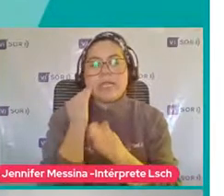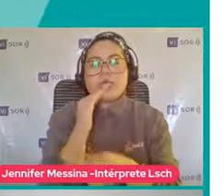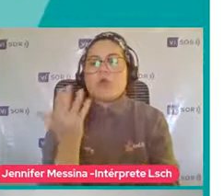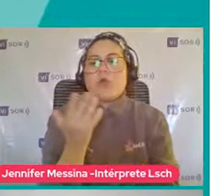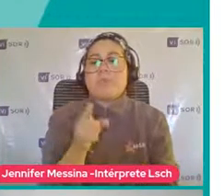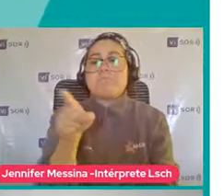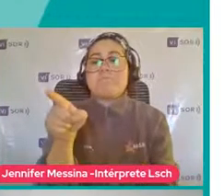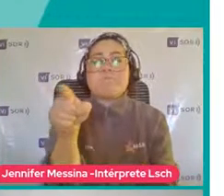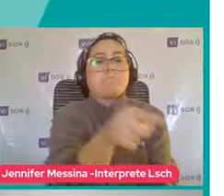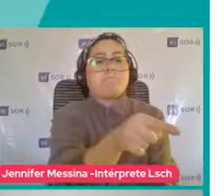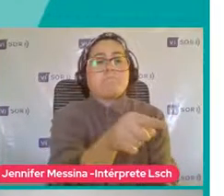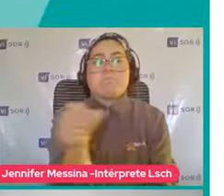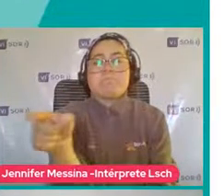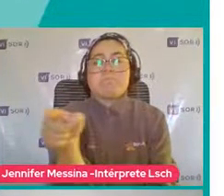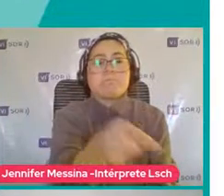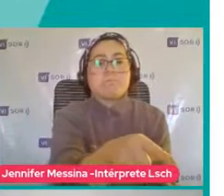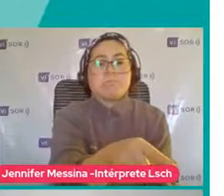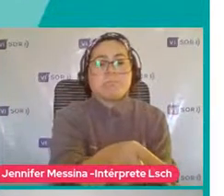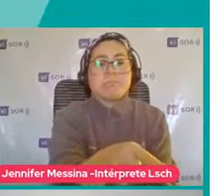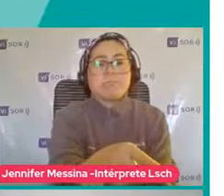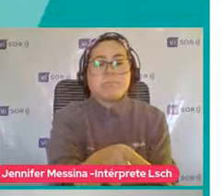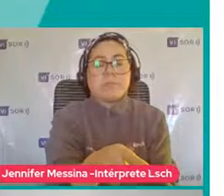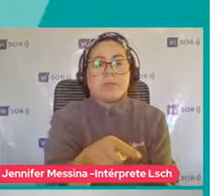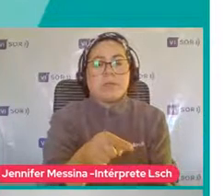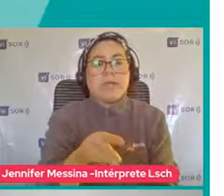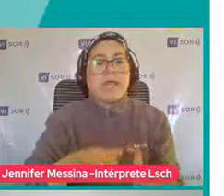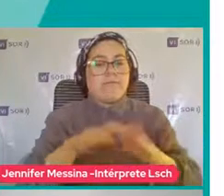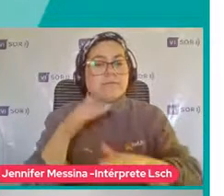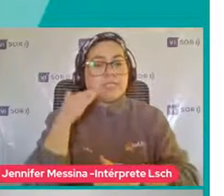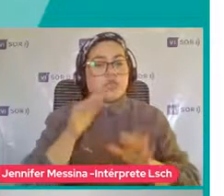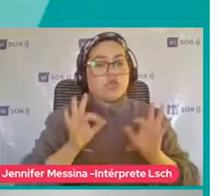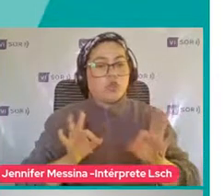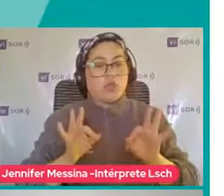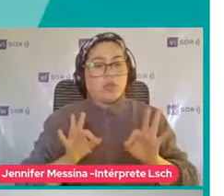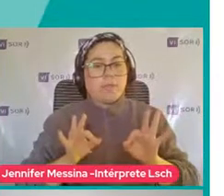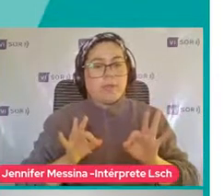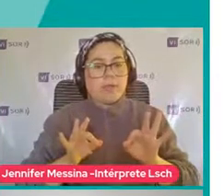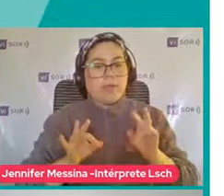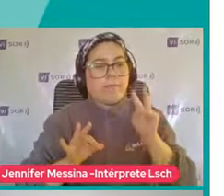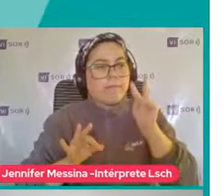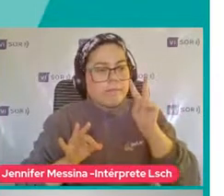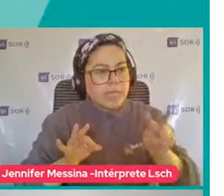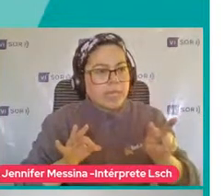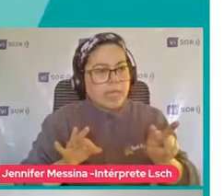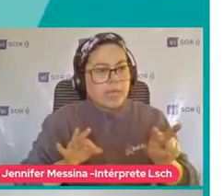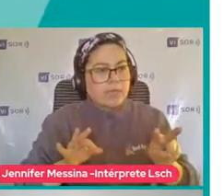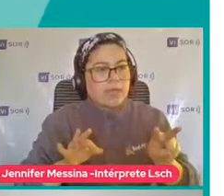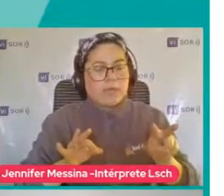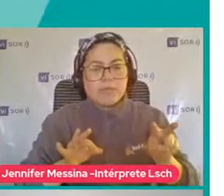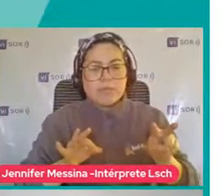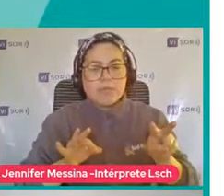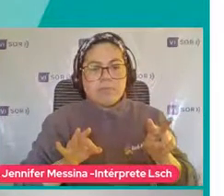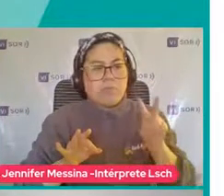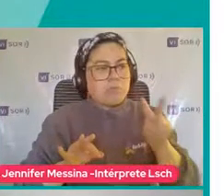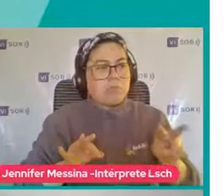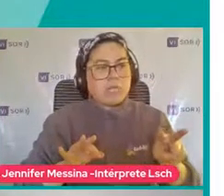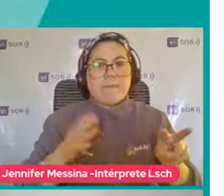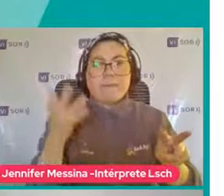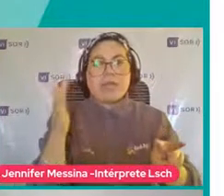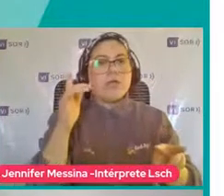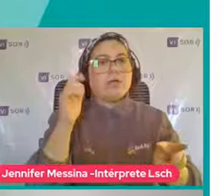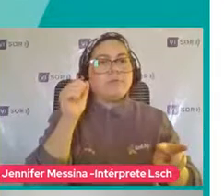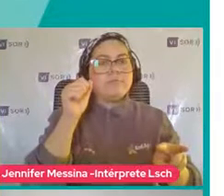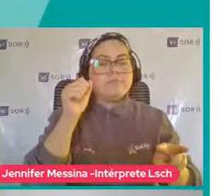niños O van Y miran Lo que quieren O apuntan Con la mano No con el dedo El